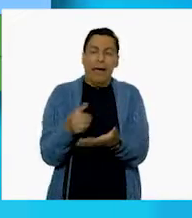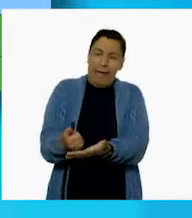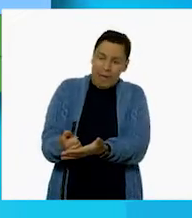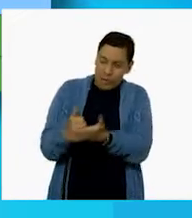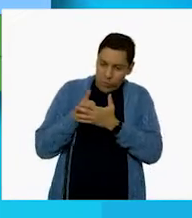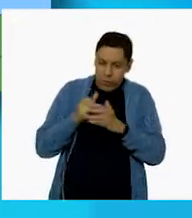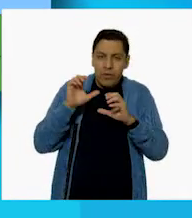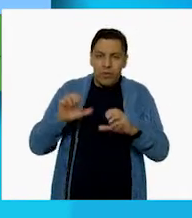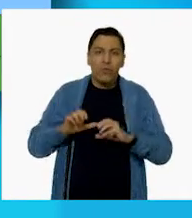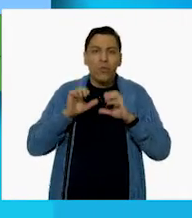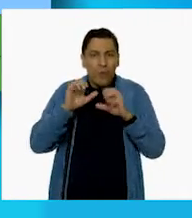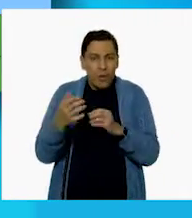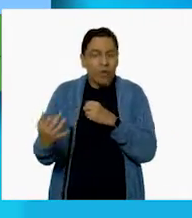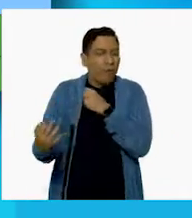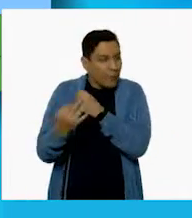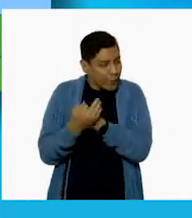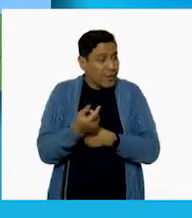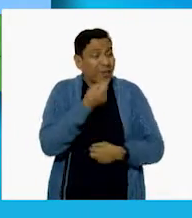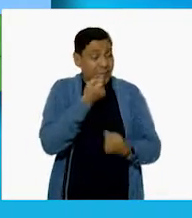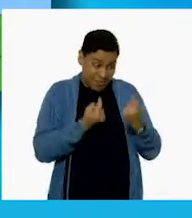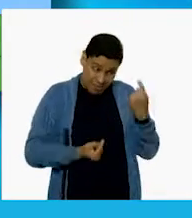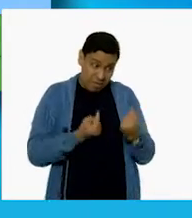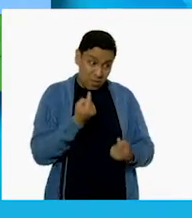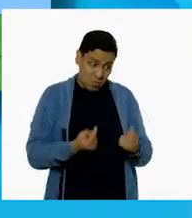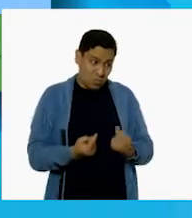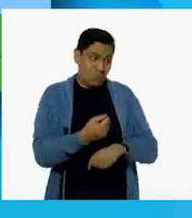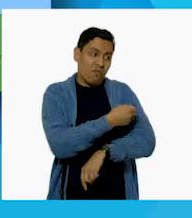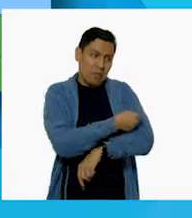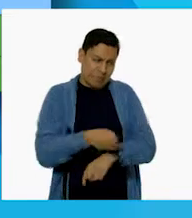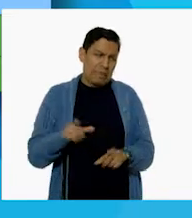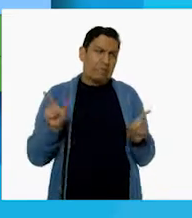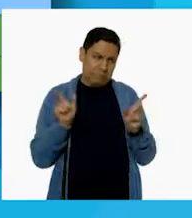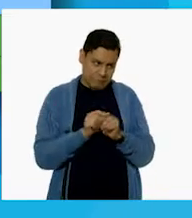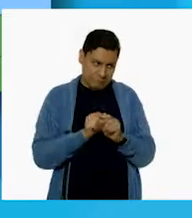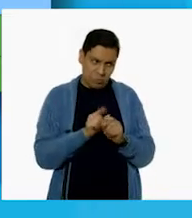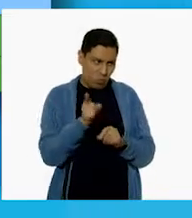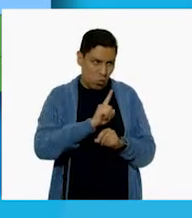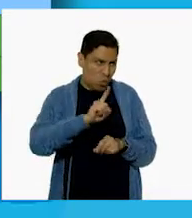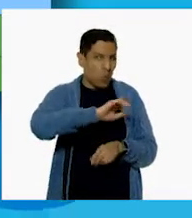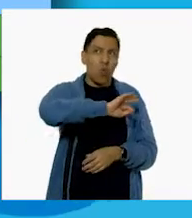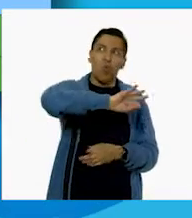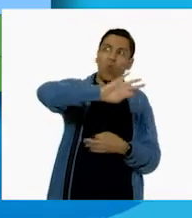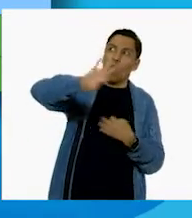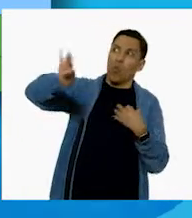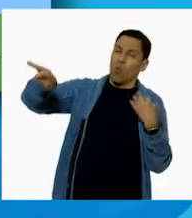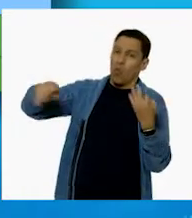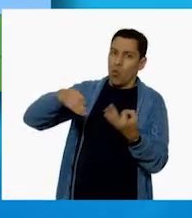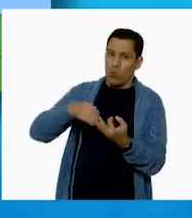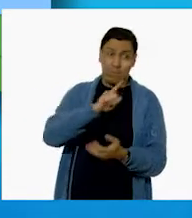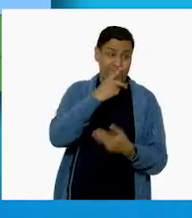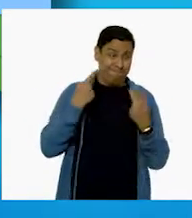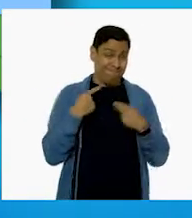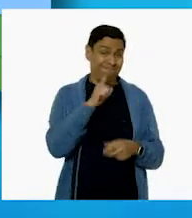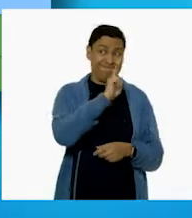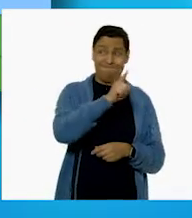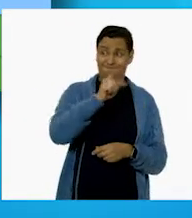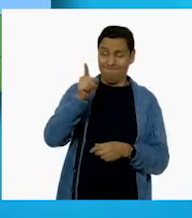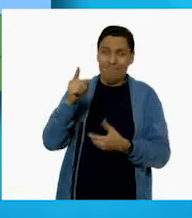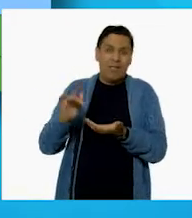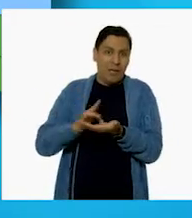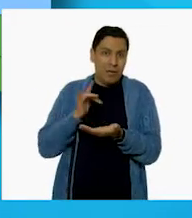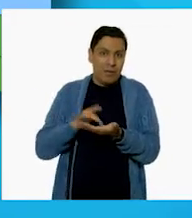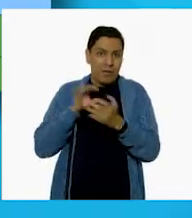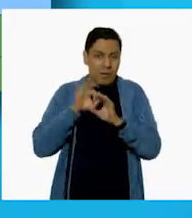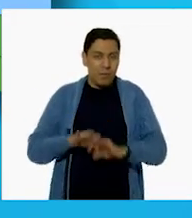nos cuidan y nos protegen, además de nuestra familia. ¡Ah, claro! Son muy importantes en nuestras vidas.